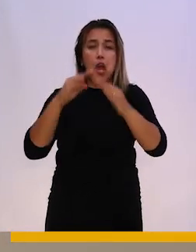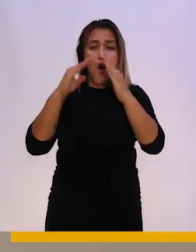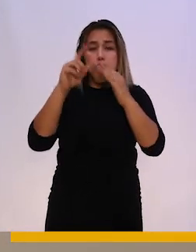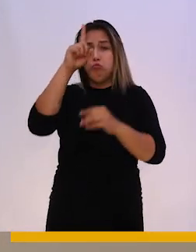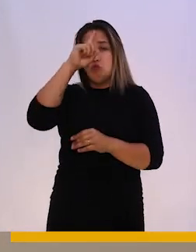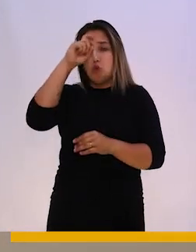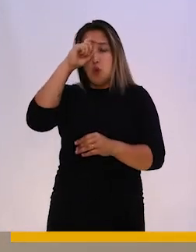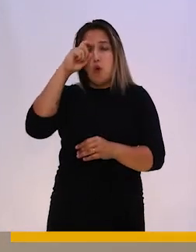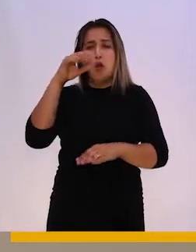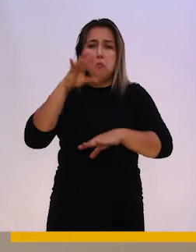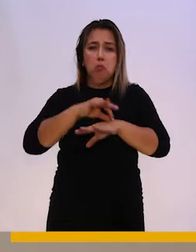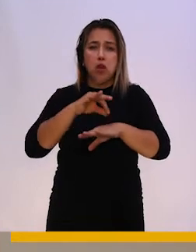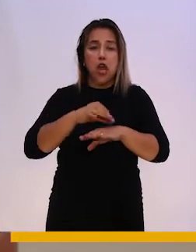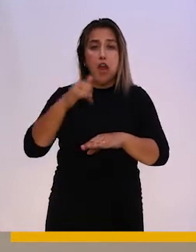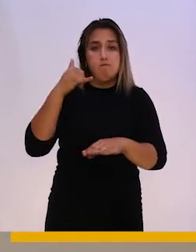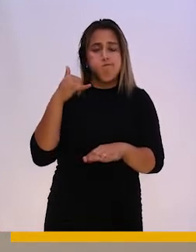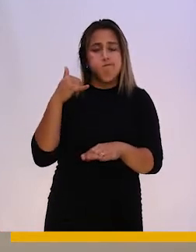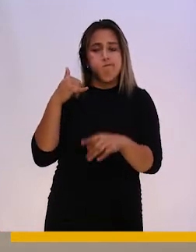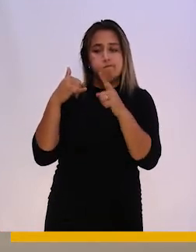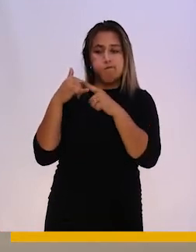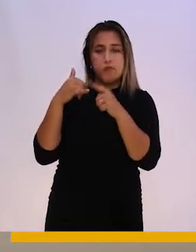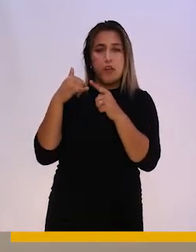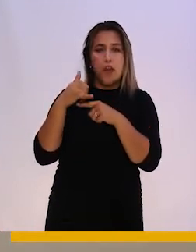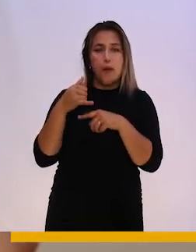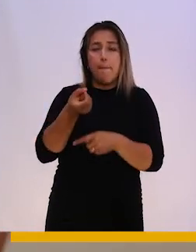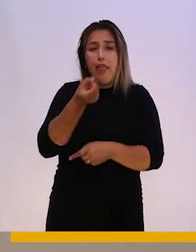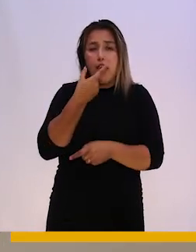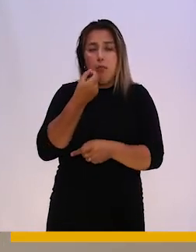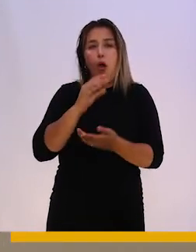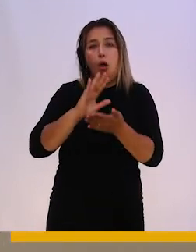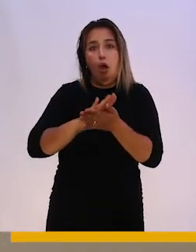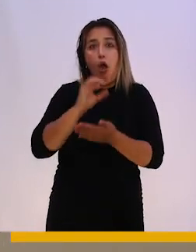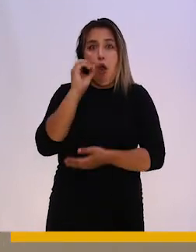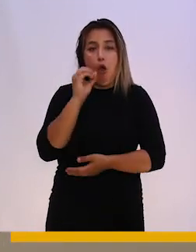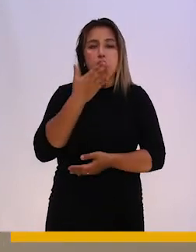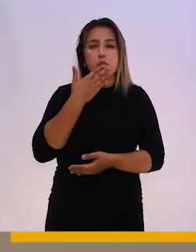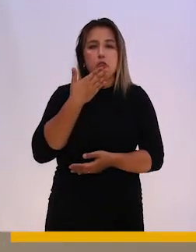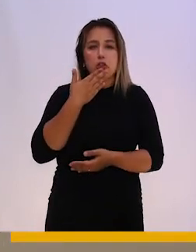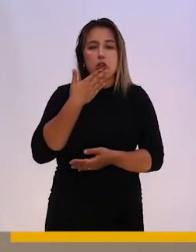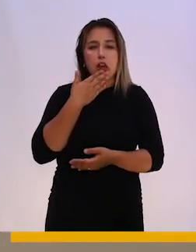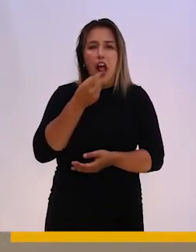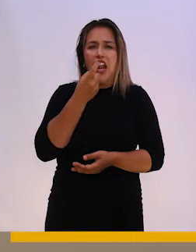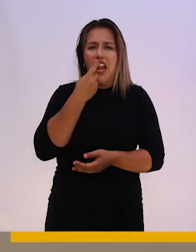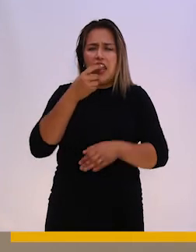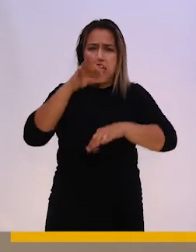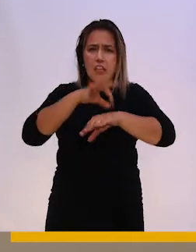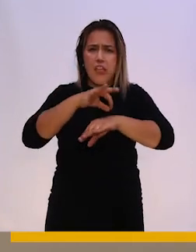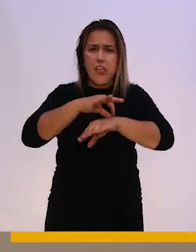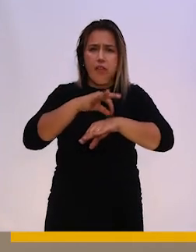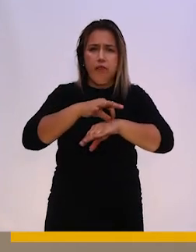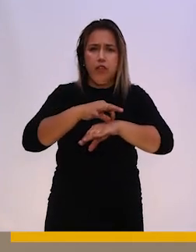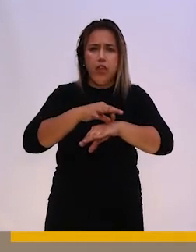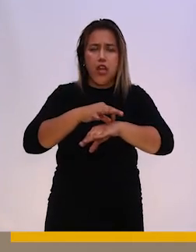a tomarme un examen a mi domicilio, ir al dentista, en el registro civil algún documento que necesiten. Hay